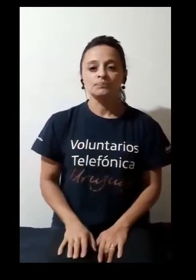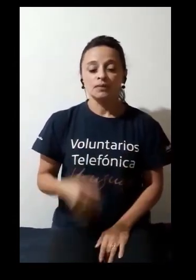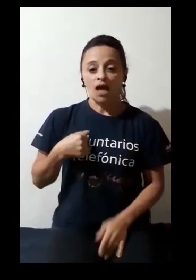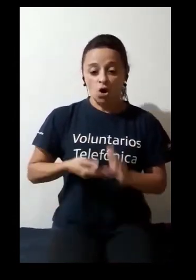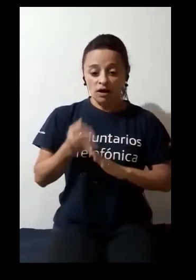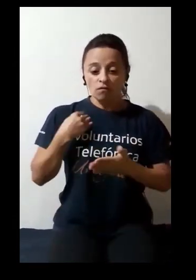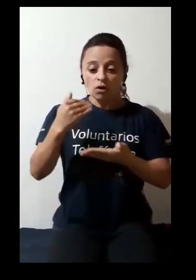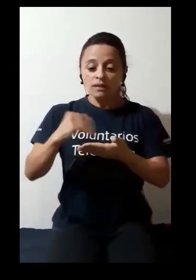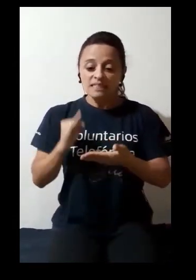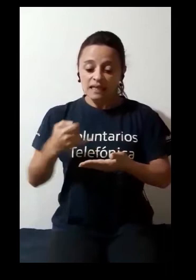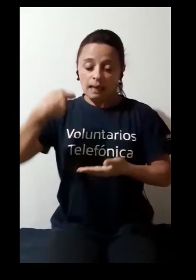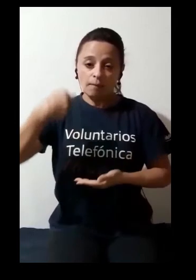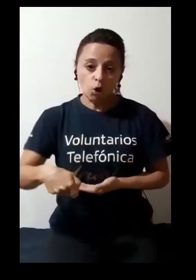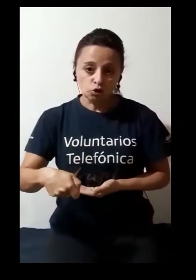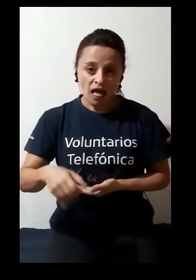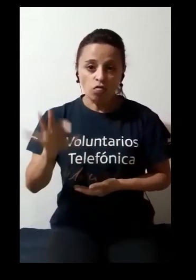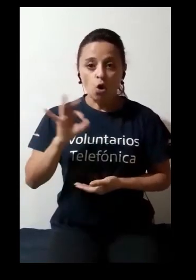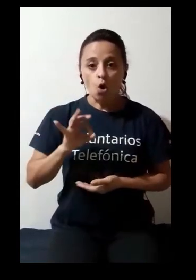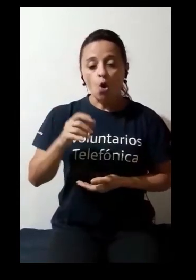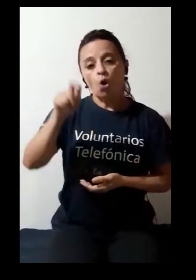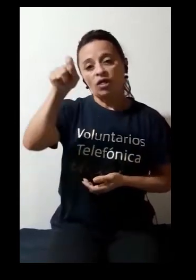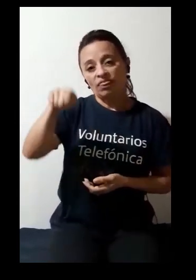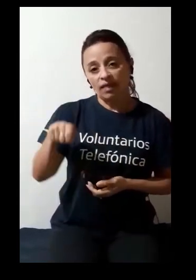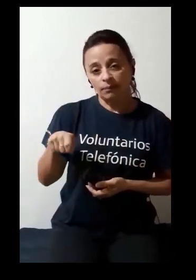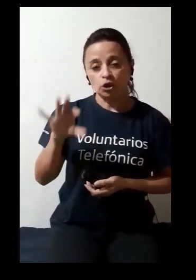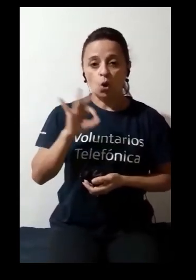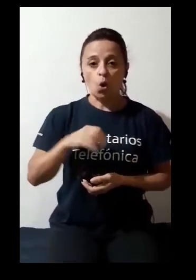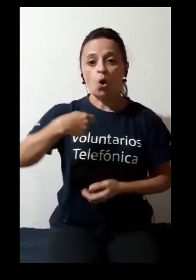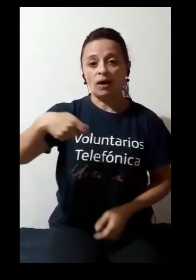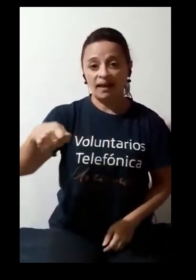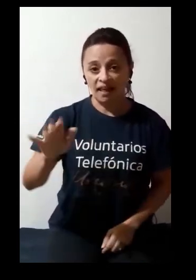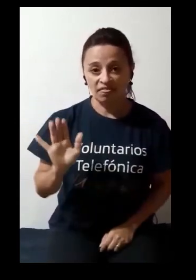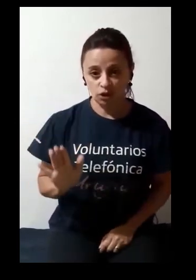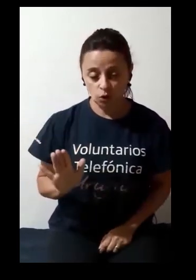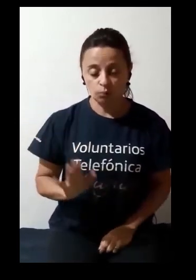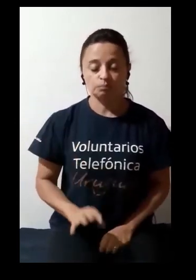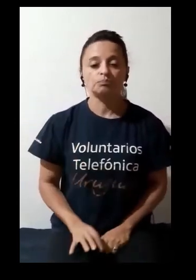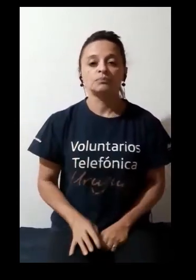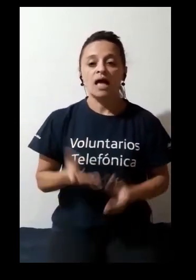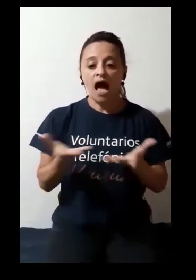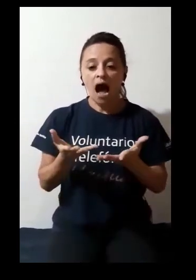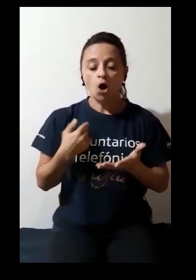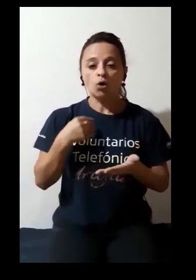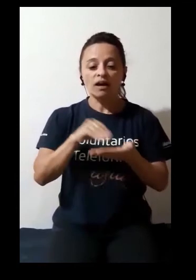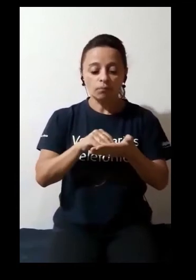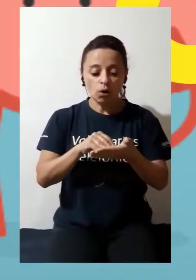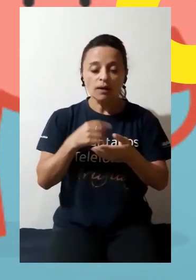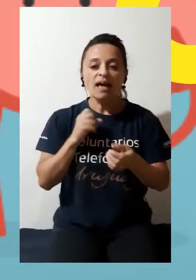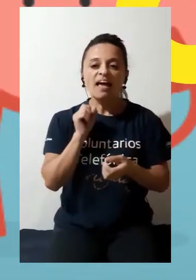con una tarjeta de débito o de crédito. Ahora voy a donde dice enviar pedido para terminar.